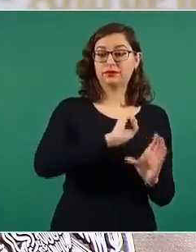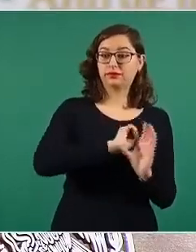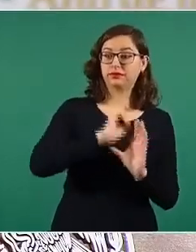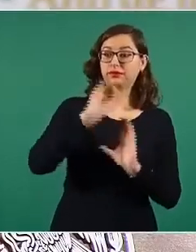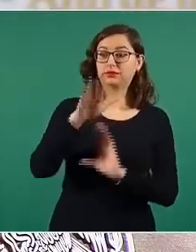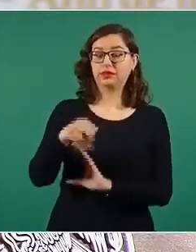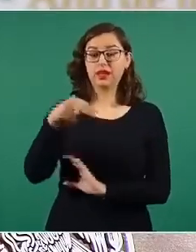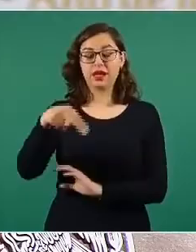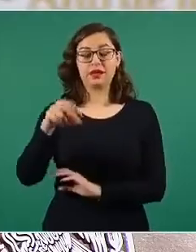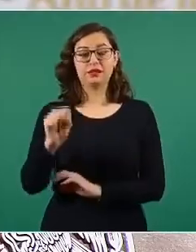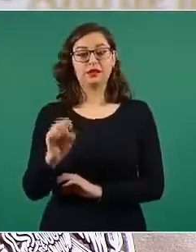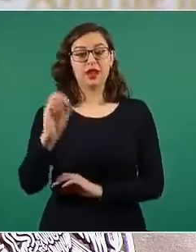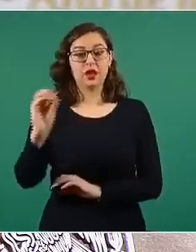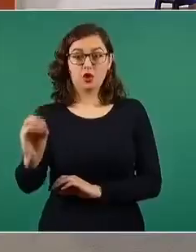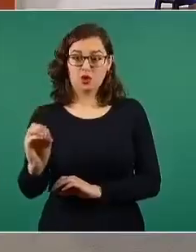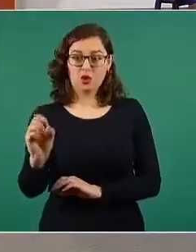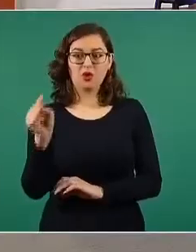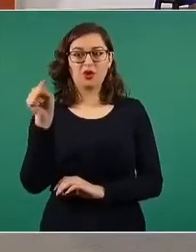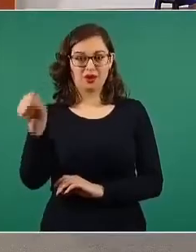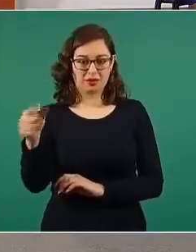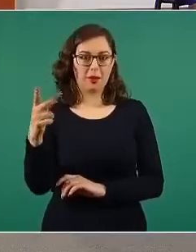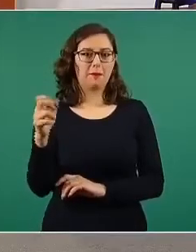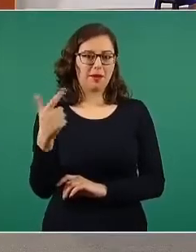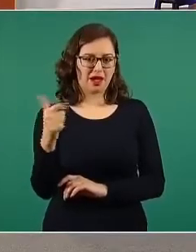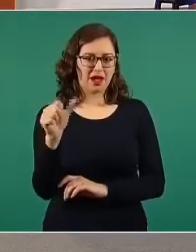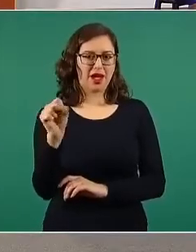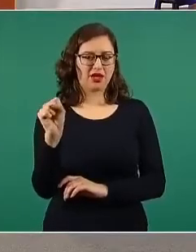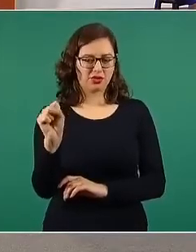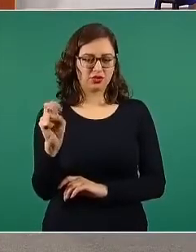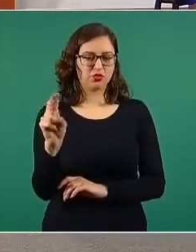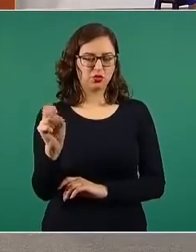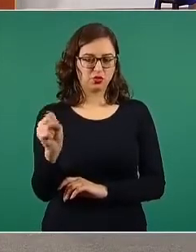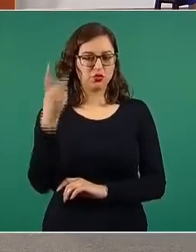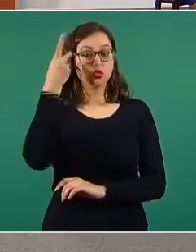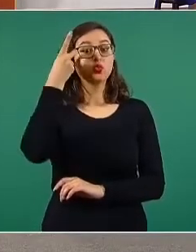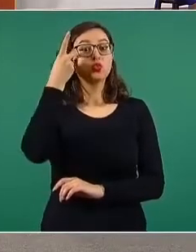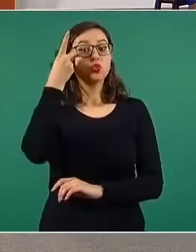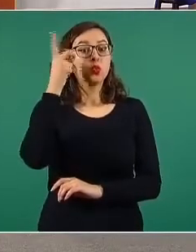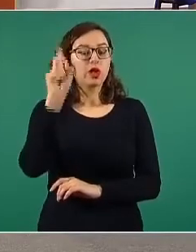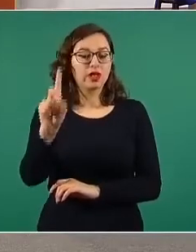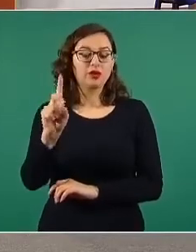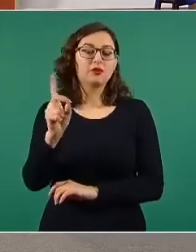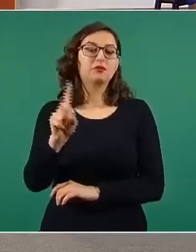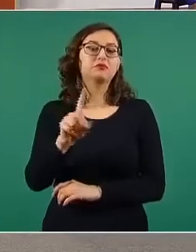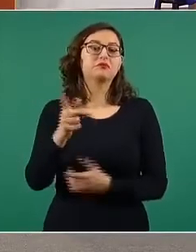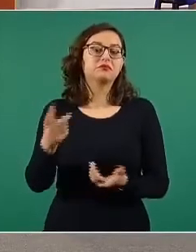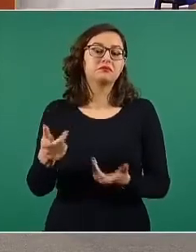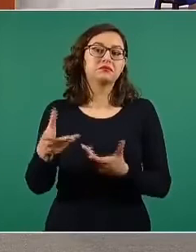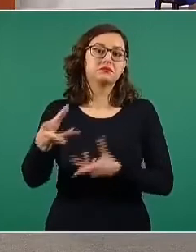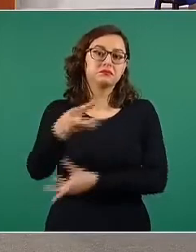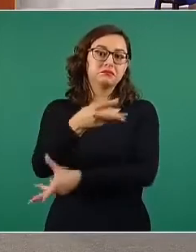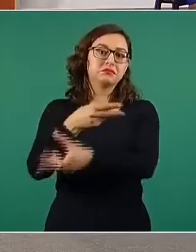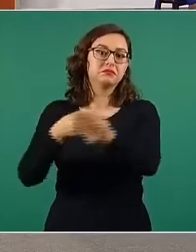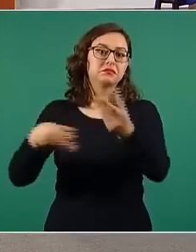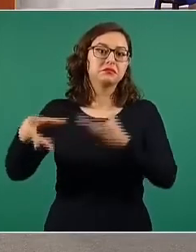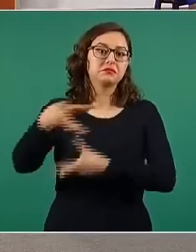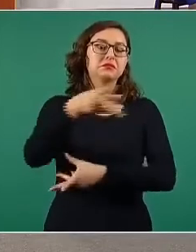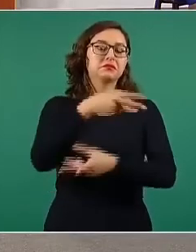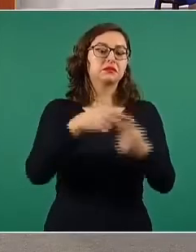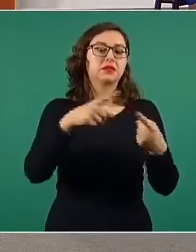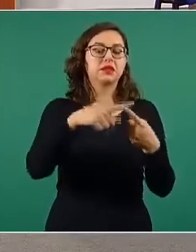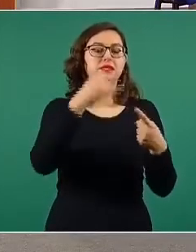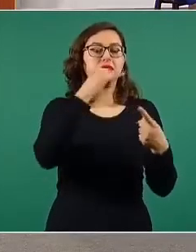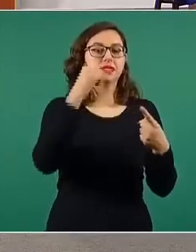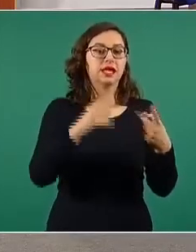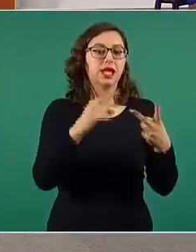Israel del malware Pegasus y las transacciones terminan, como se ha mencionado, en Italia, Estados Unidos y